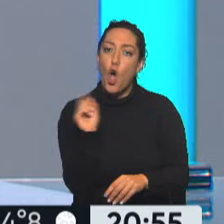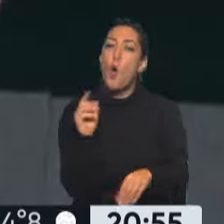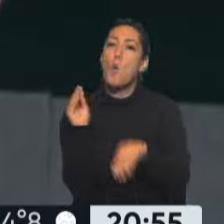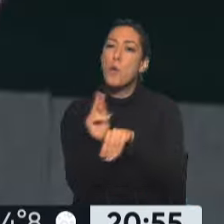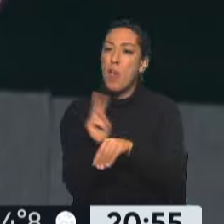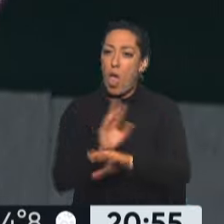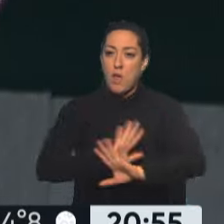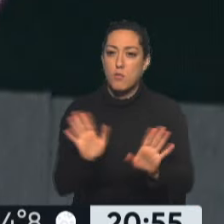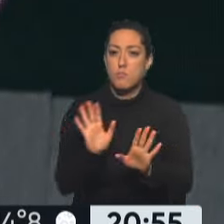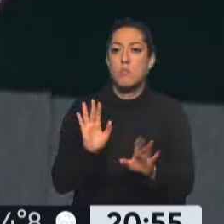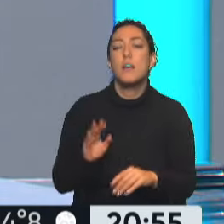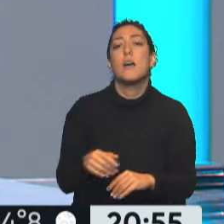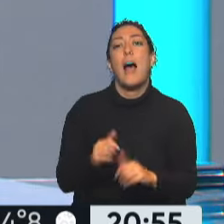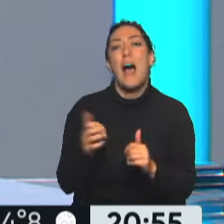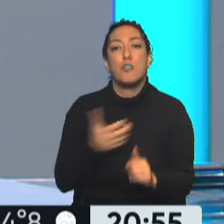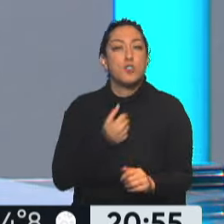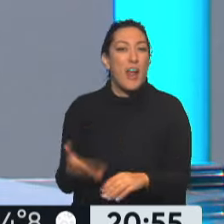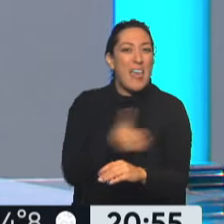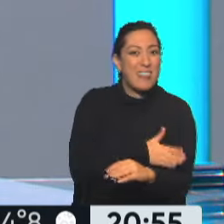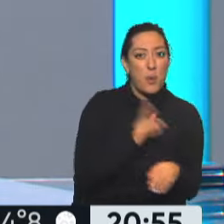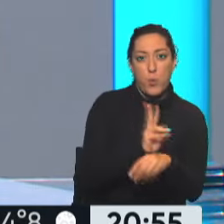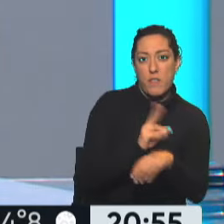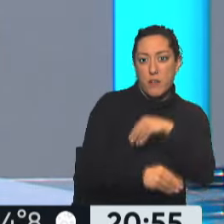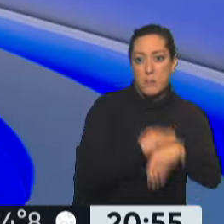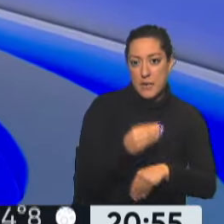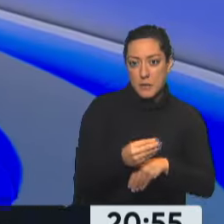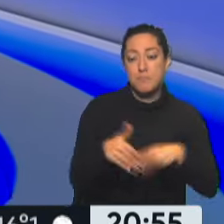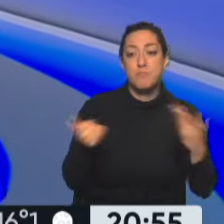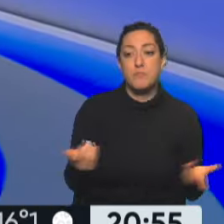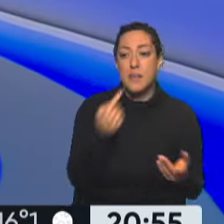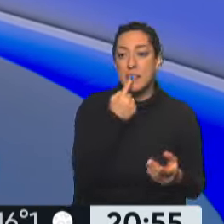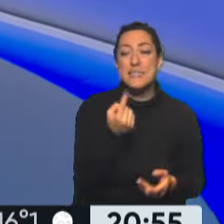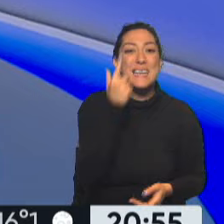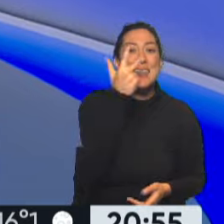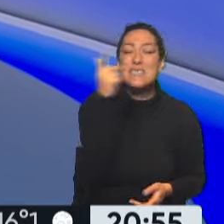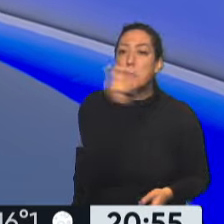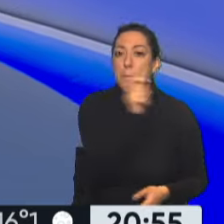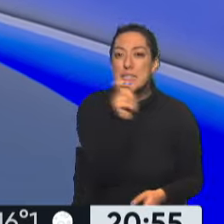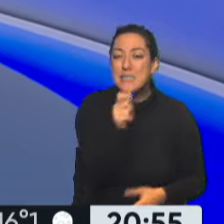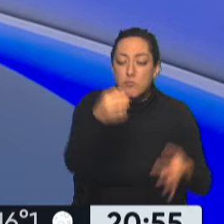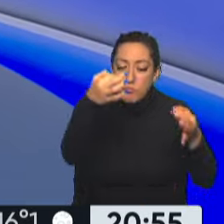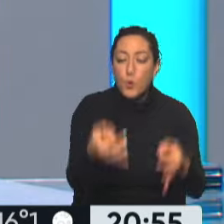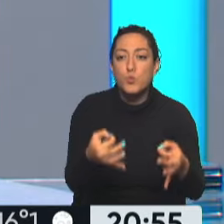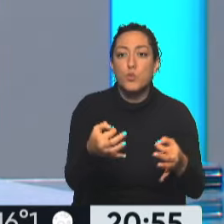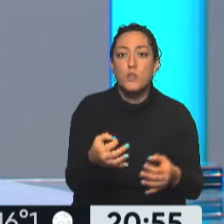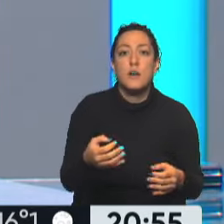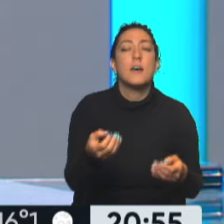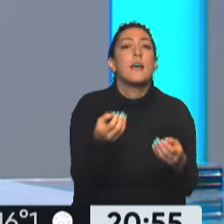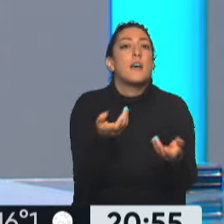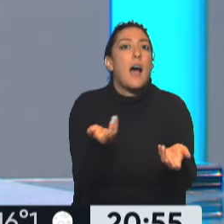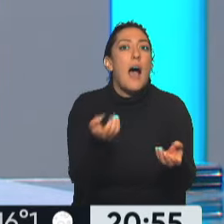las que acompañan previa a la adopción. La resolución dice que tiene que estar exactamente tres meses. La justicia se la deja tres años.